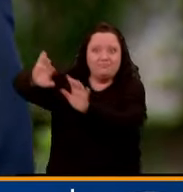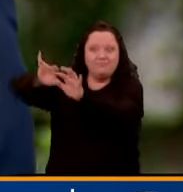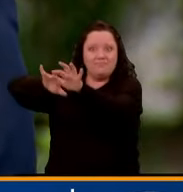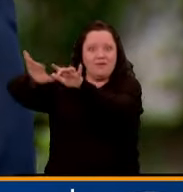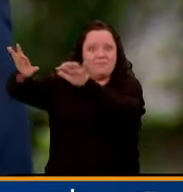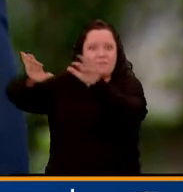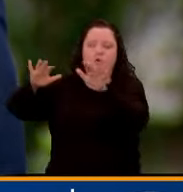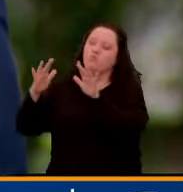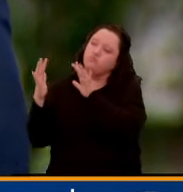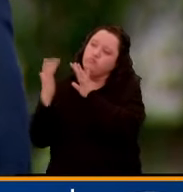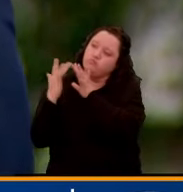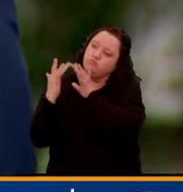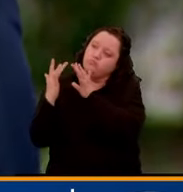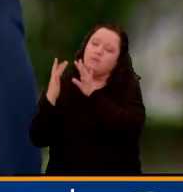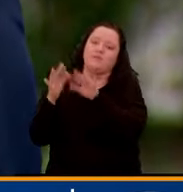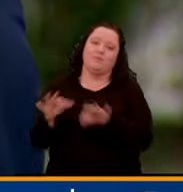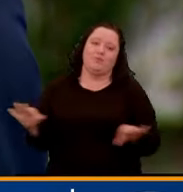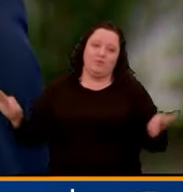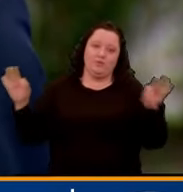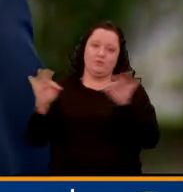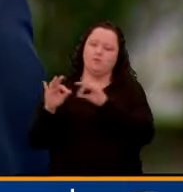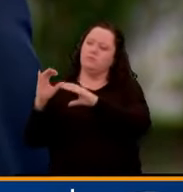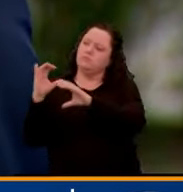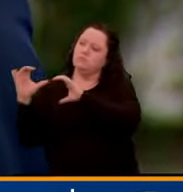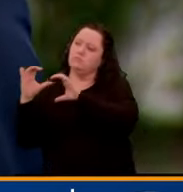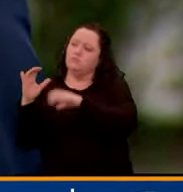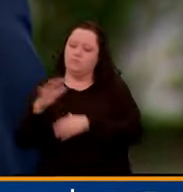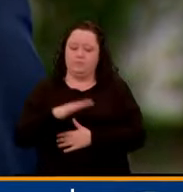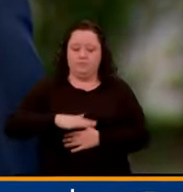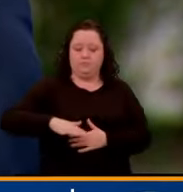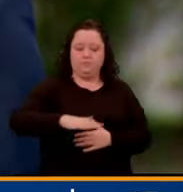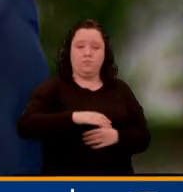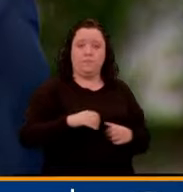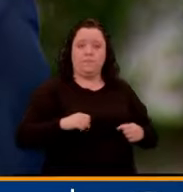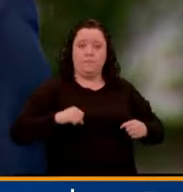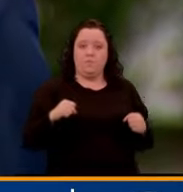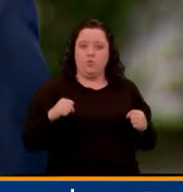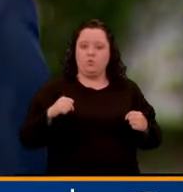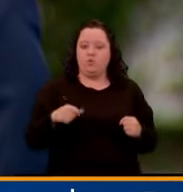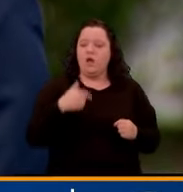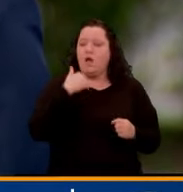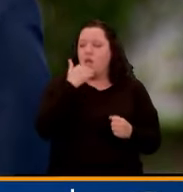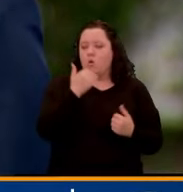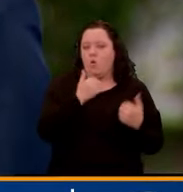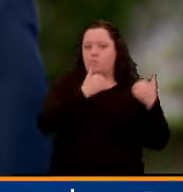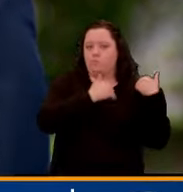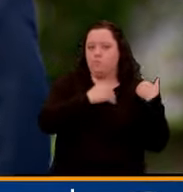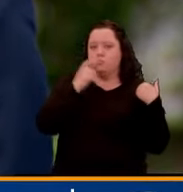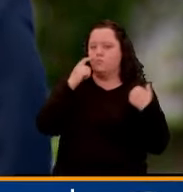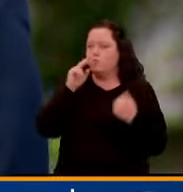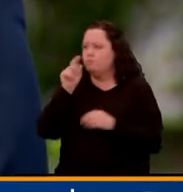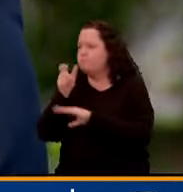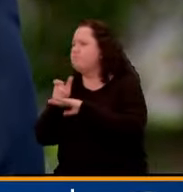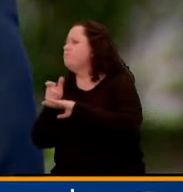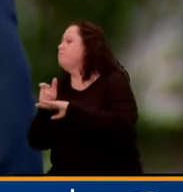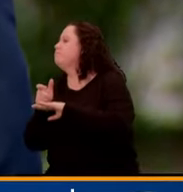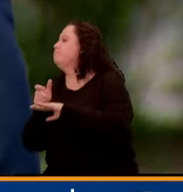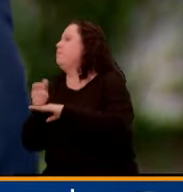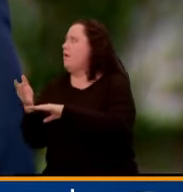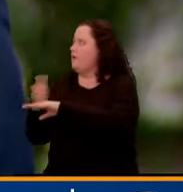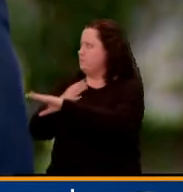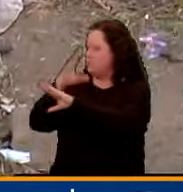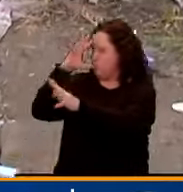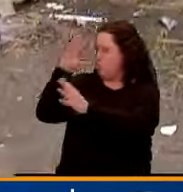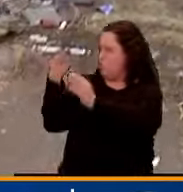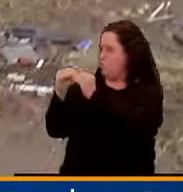una comunicación que permita también que el distrito juegue un rol devedor también del cumplimiento de los compromisos que